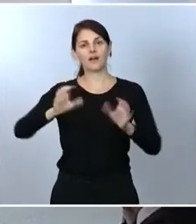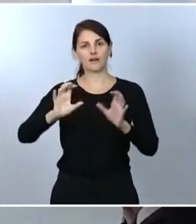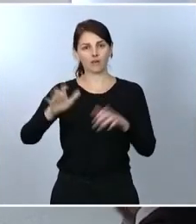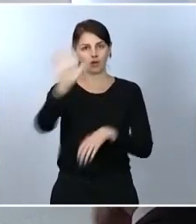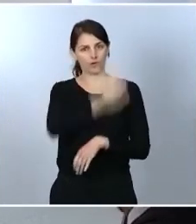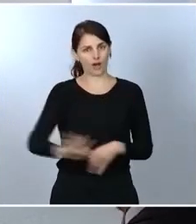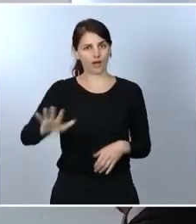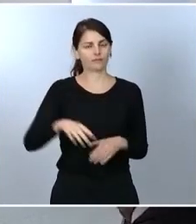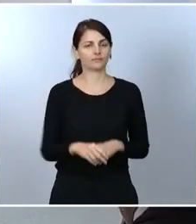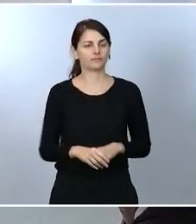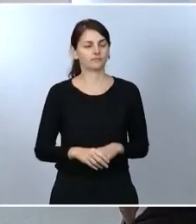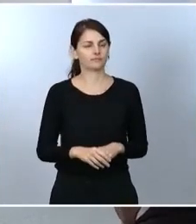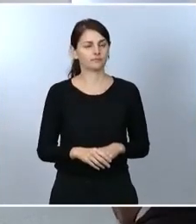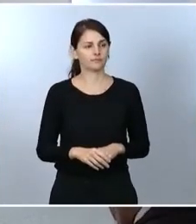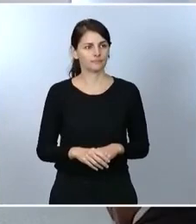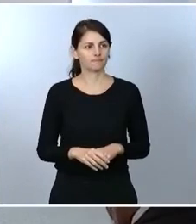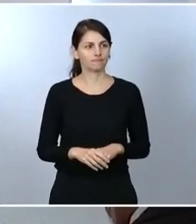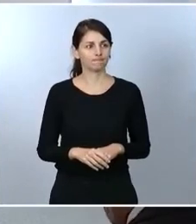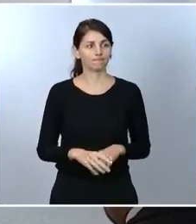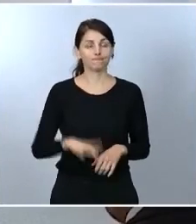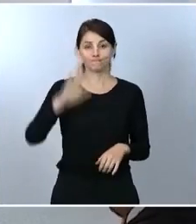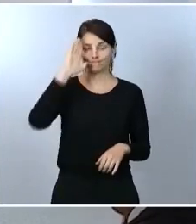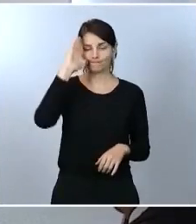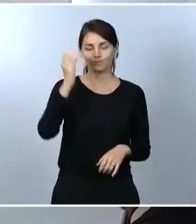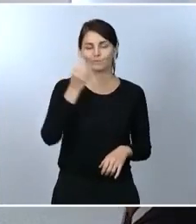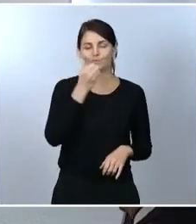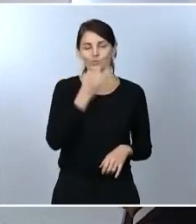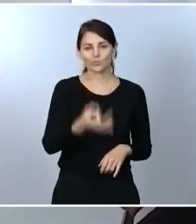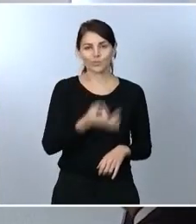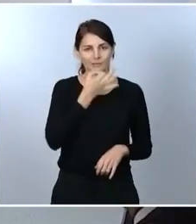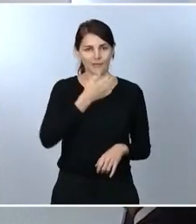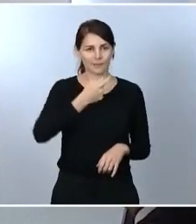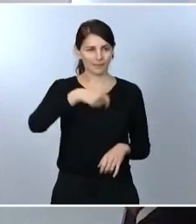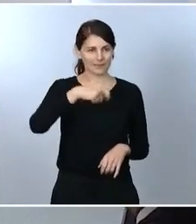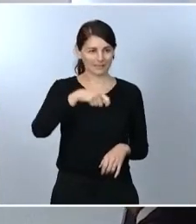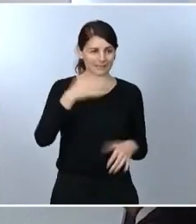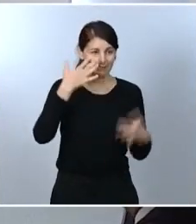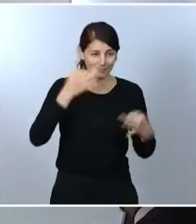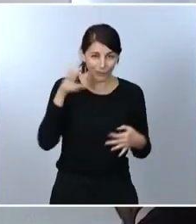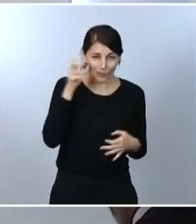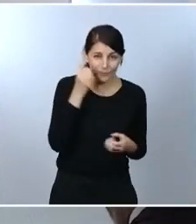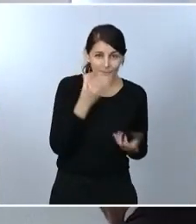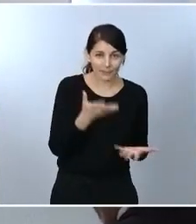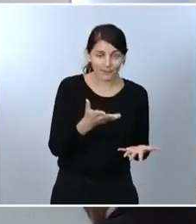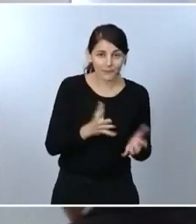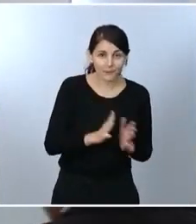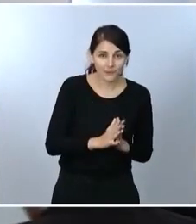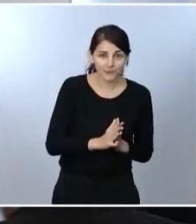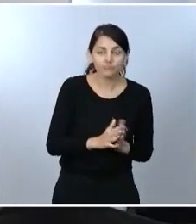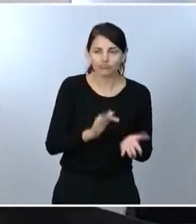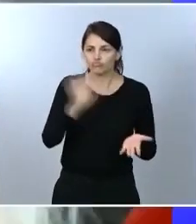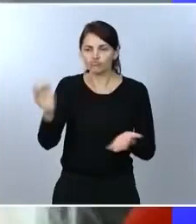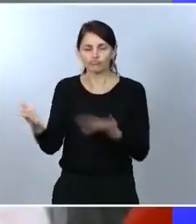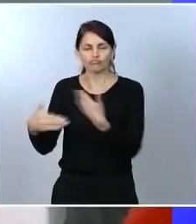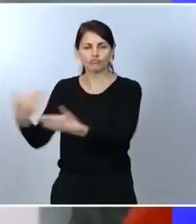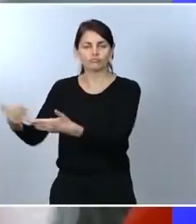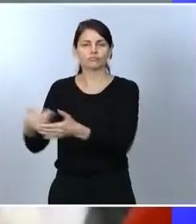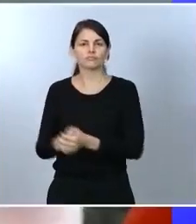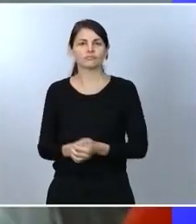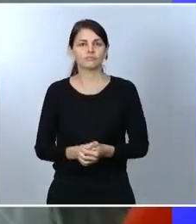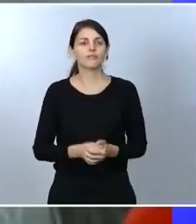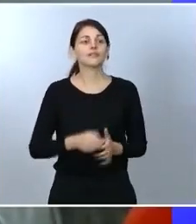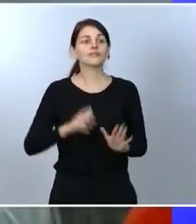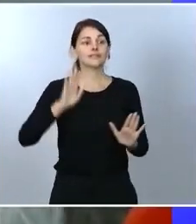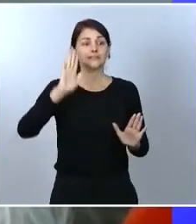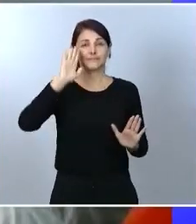Hola. Buenas tardes, presidente. Creo que se me oye bien. Adelante, sí. Sí. Quería